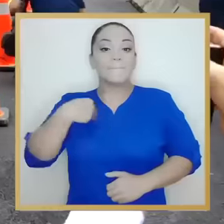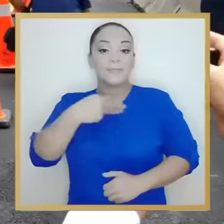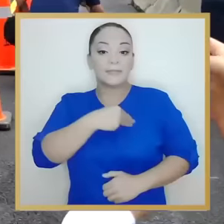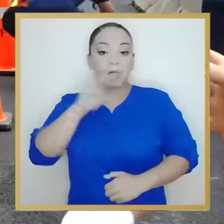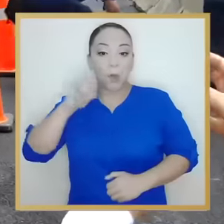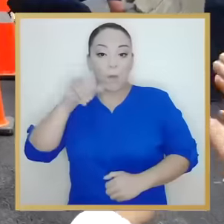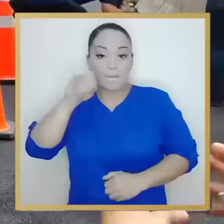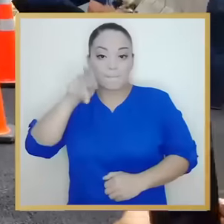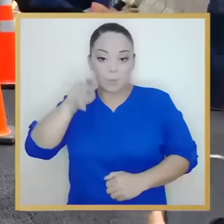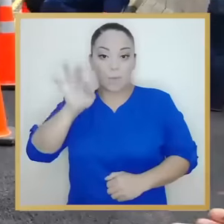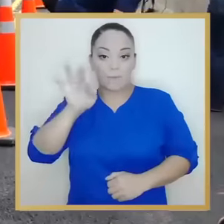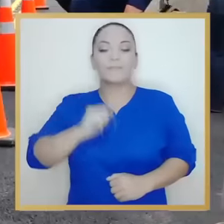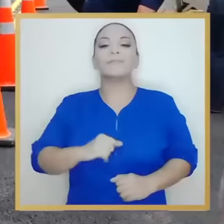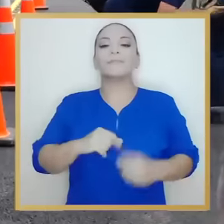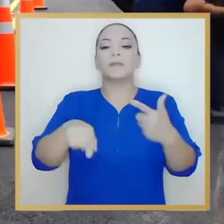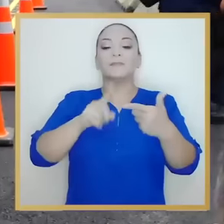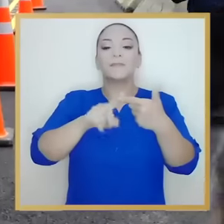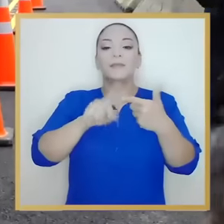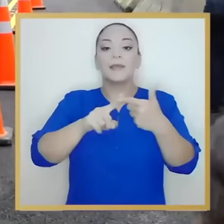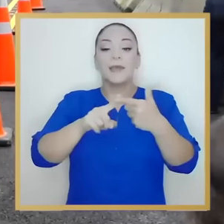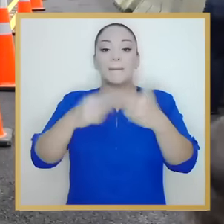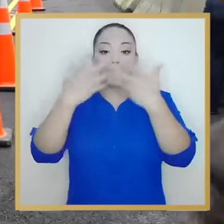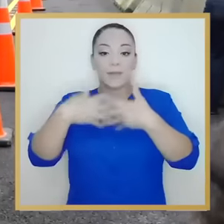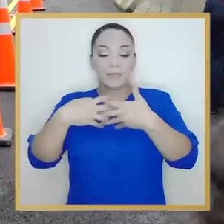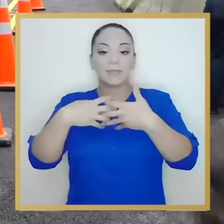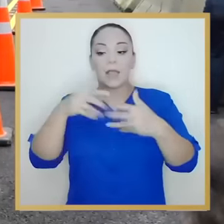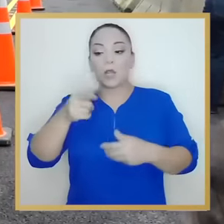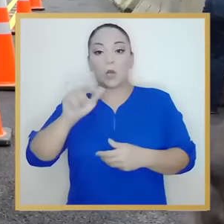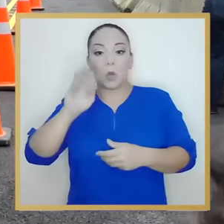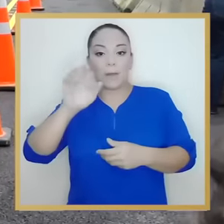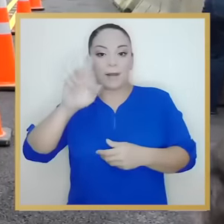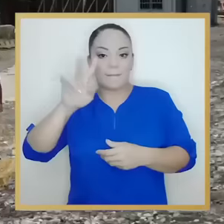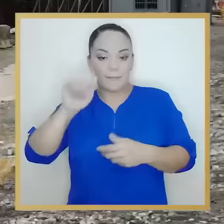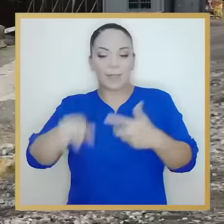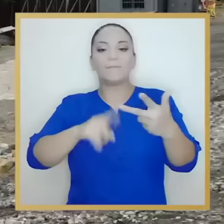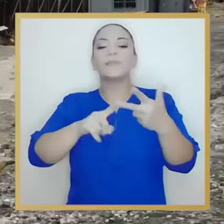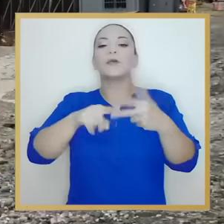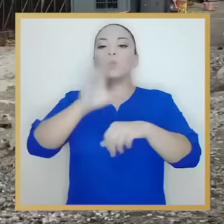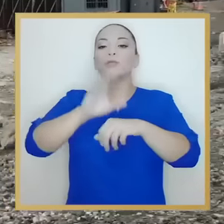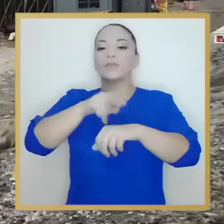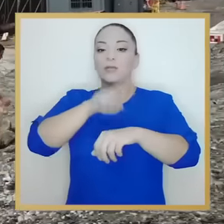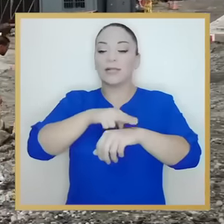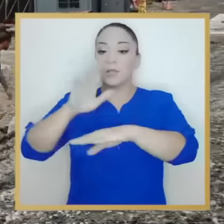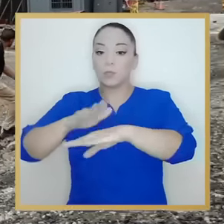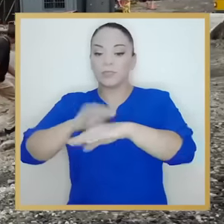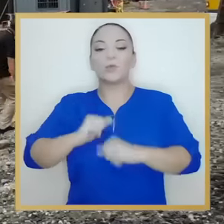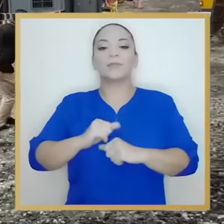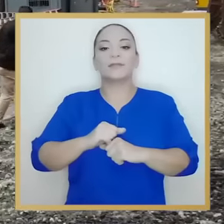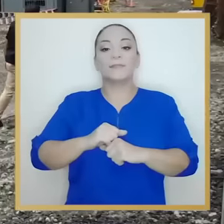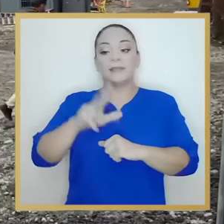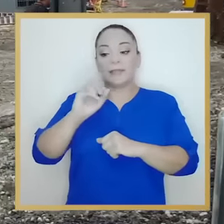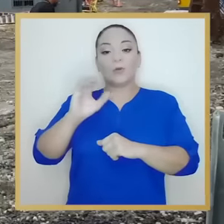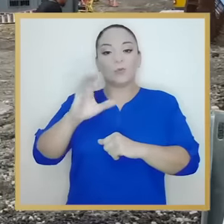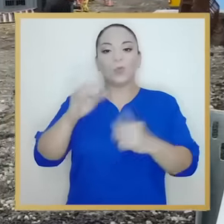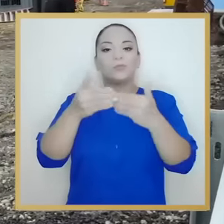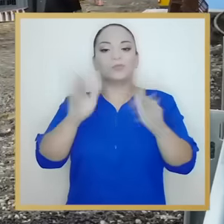El Ministerio de Obras Públicas y Transportes, la concesionaria Ruta 27 by Global Vía y el Consejo Nacional de Concesiones, inauguraron el